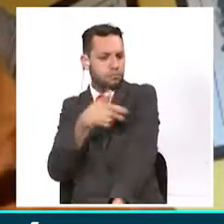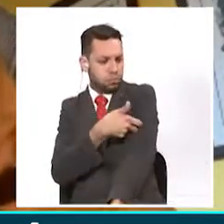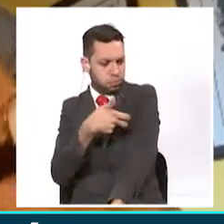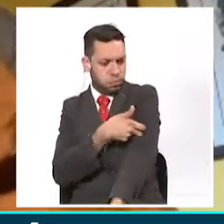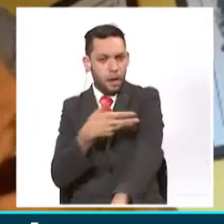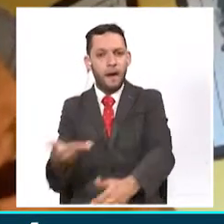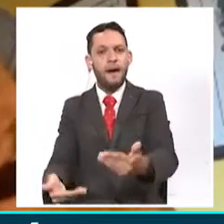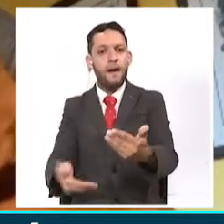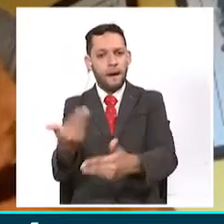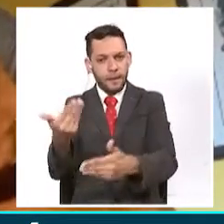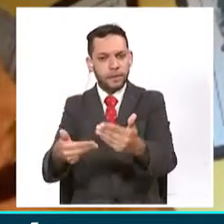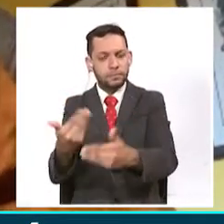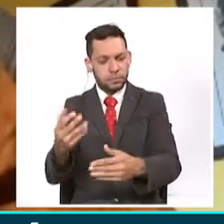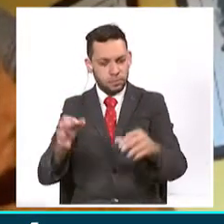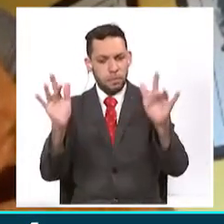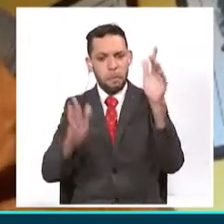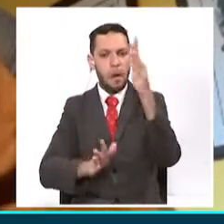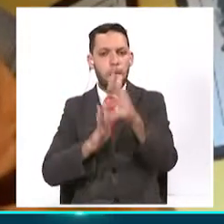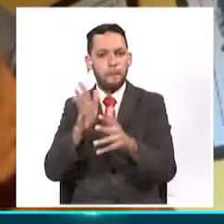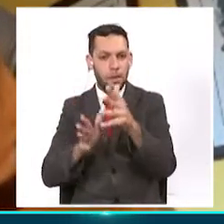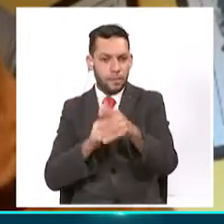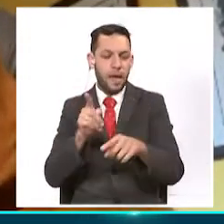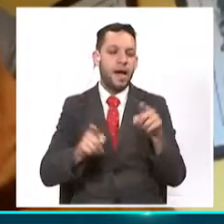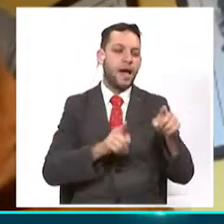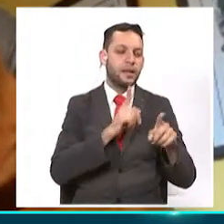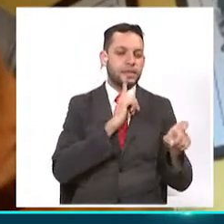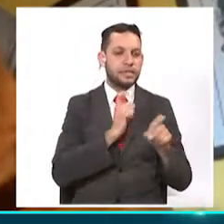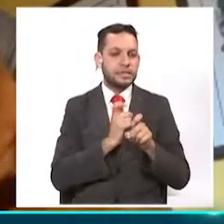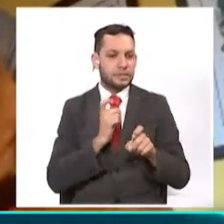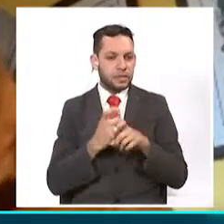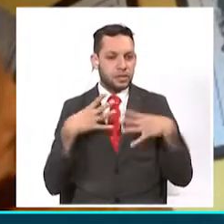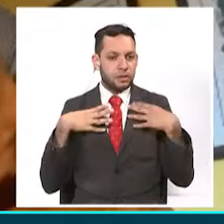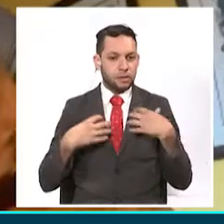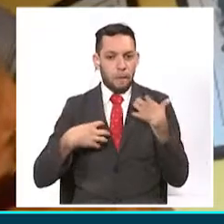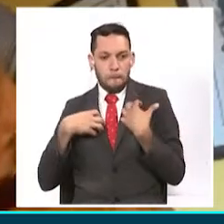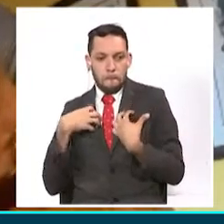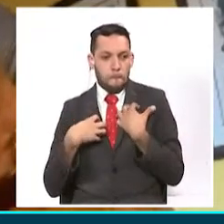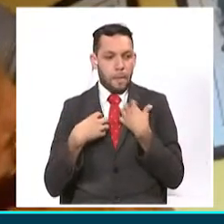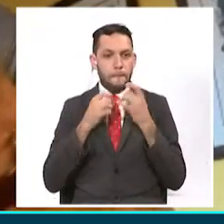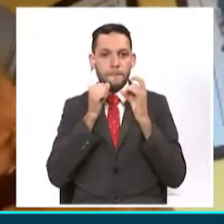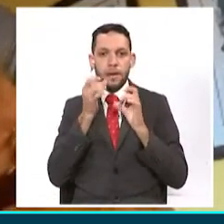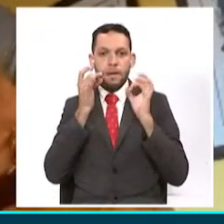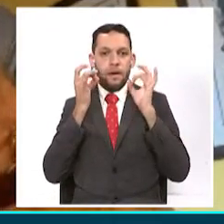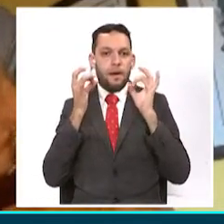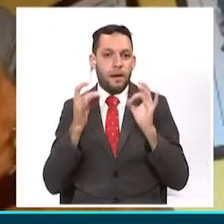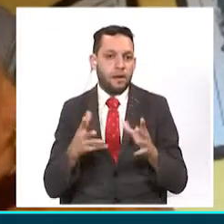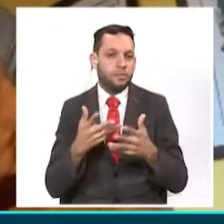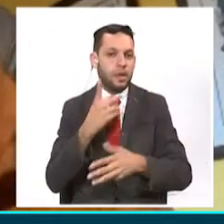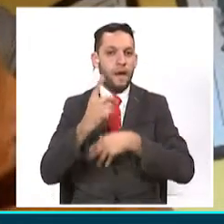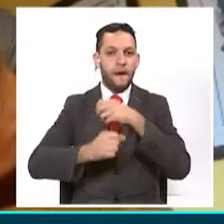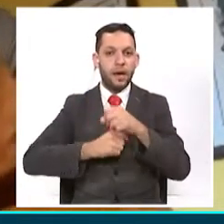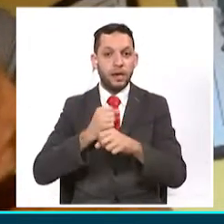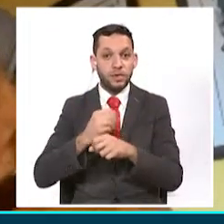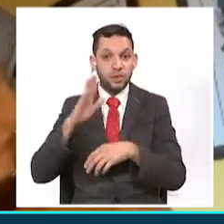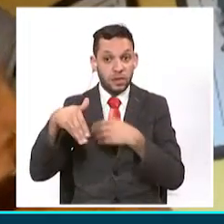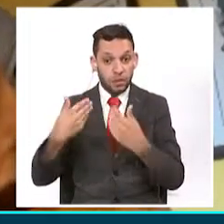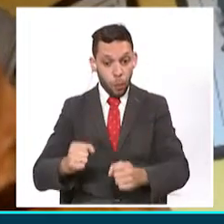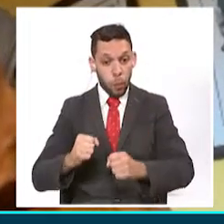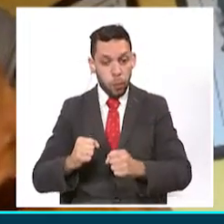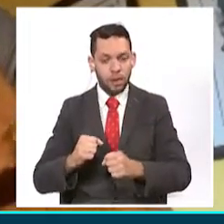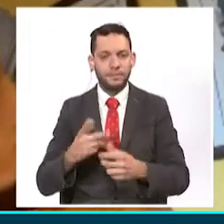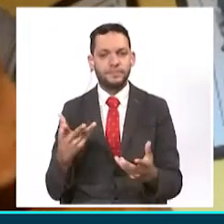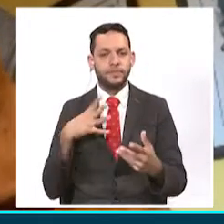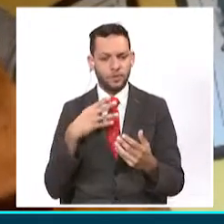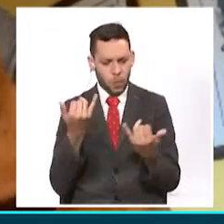contribuir. Efecto rebaño va a ser muy, muy difícil, Marcelo. Muy difícil porque van a tardar varios años. Pero colgamos un